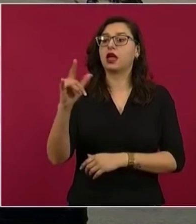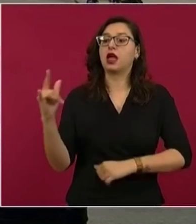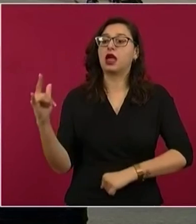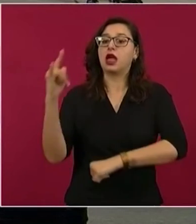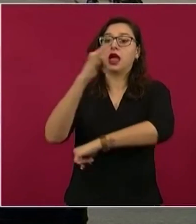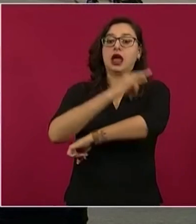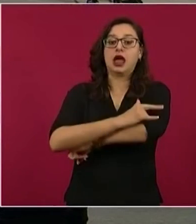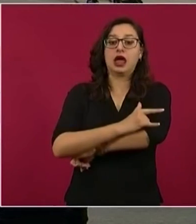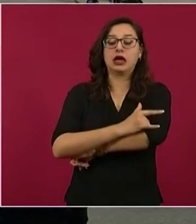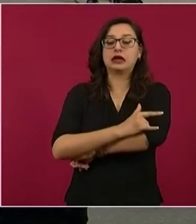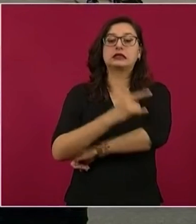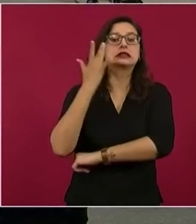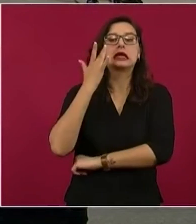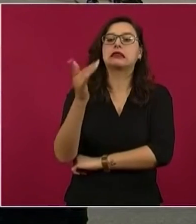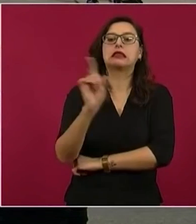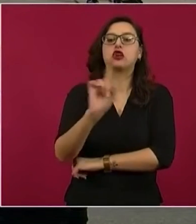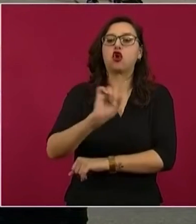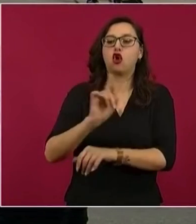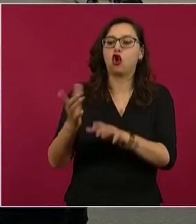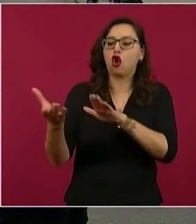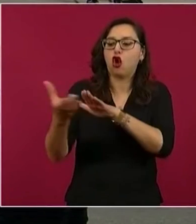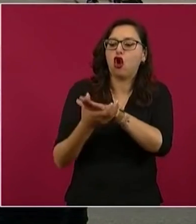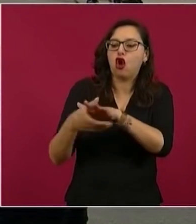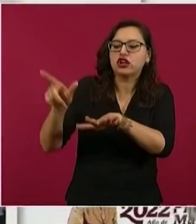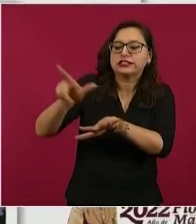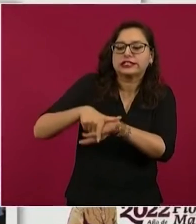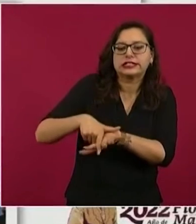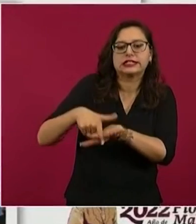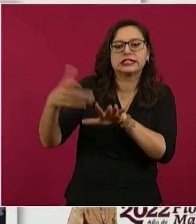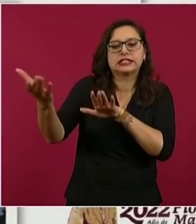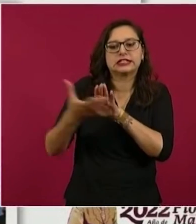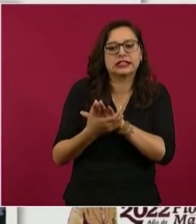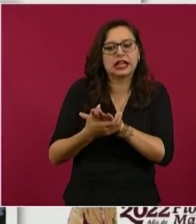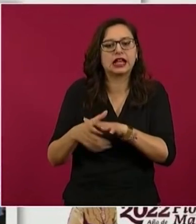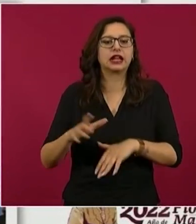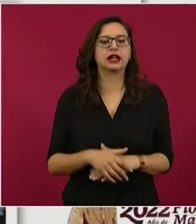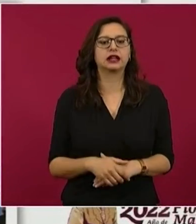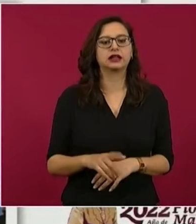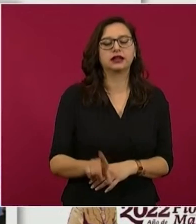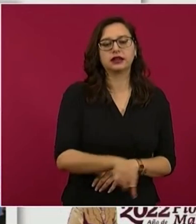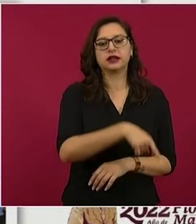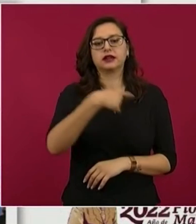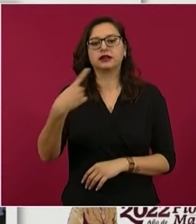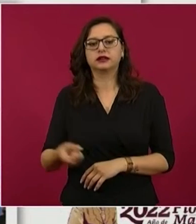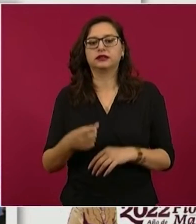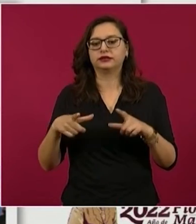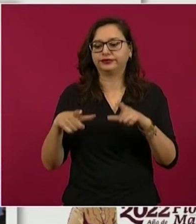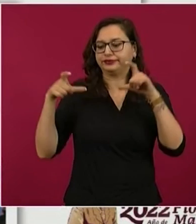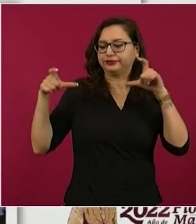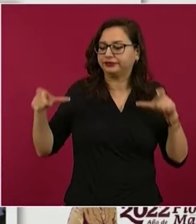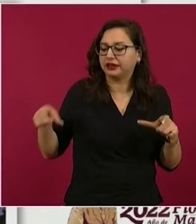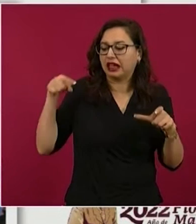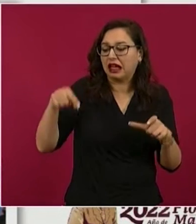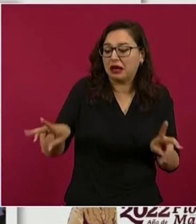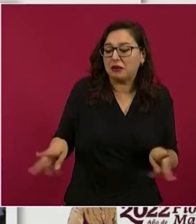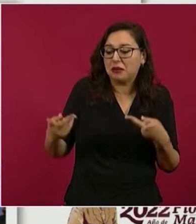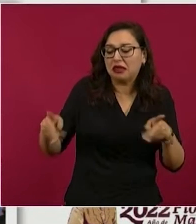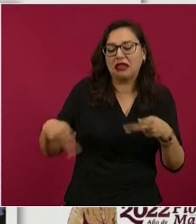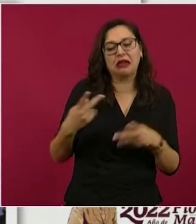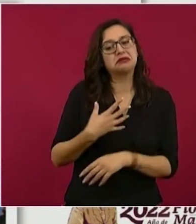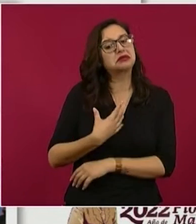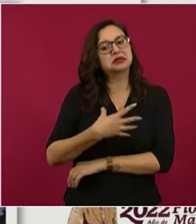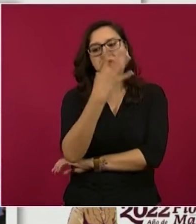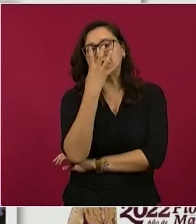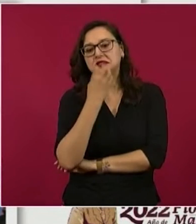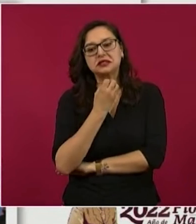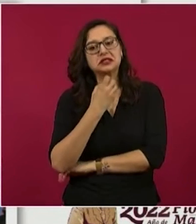otra usuaria, no podía faltar las tlayudas en el AIFA, me da tristeza que nunca